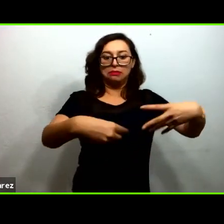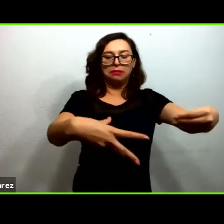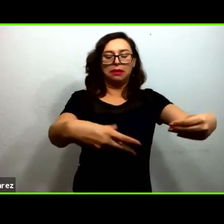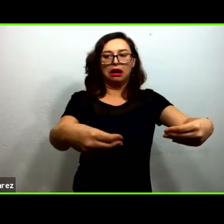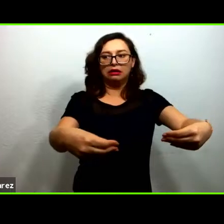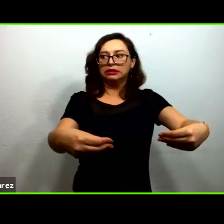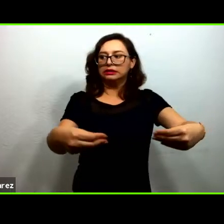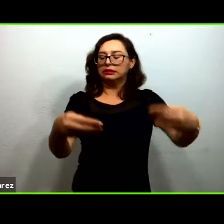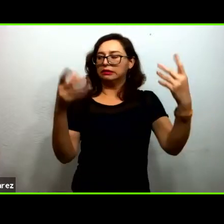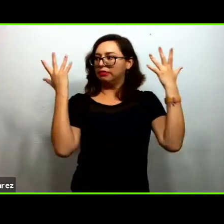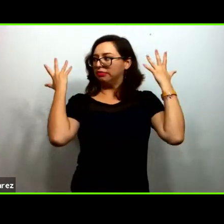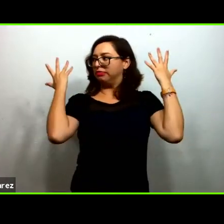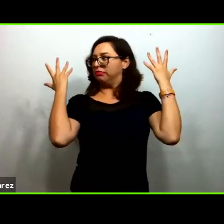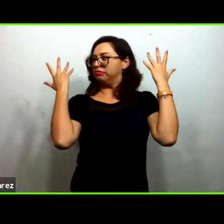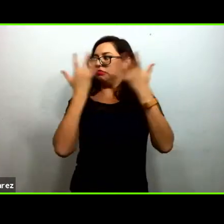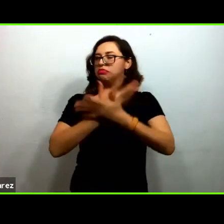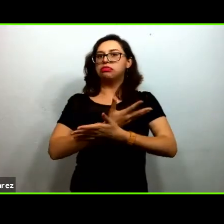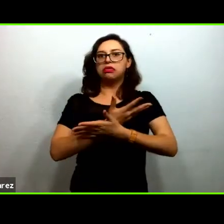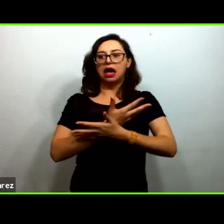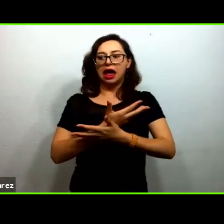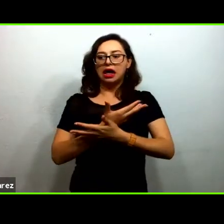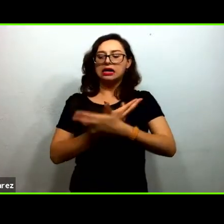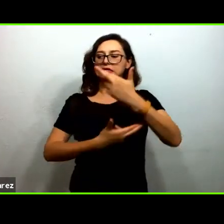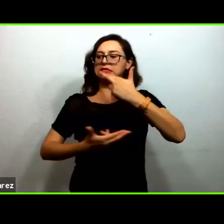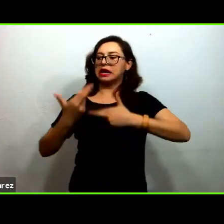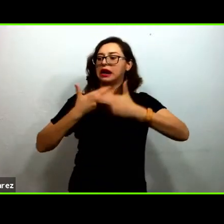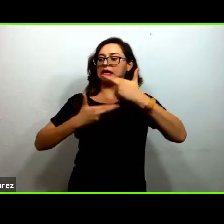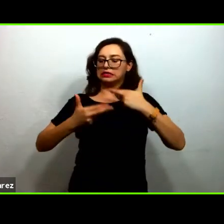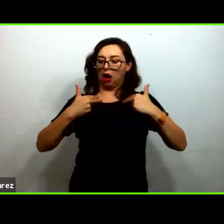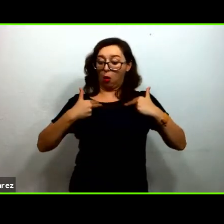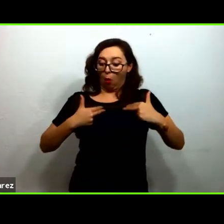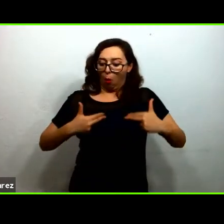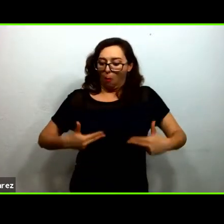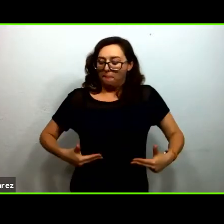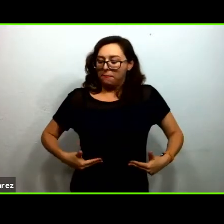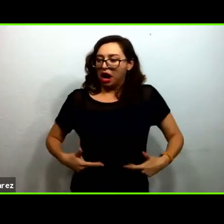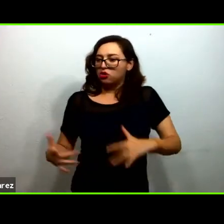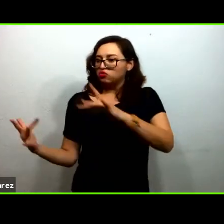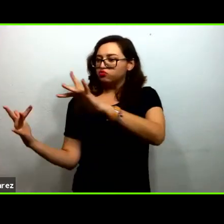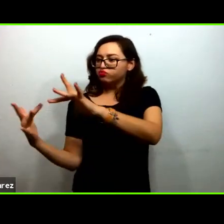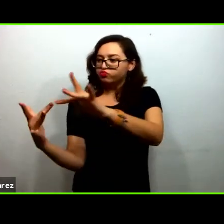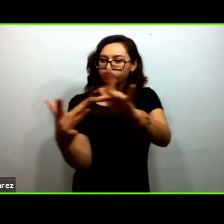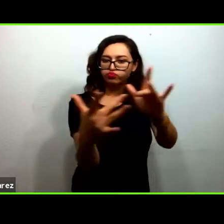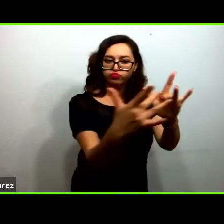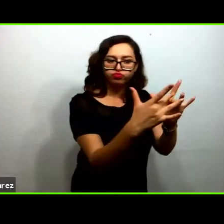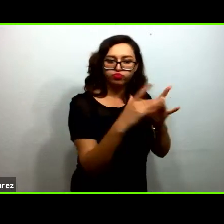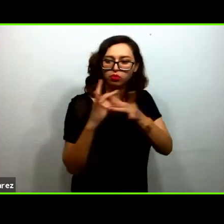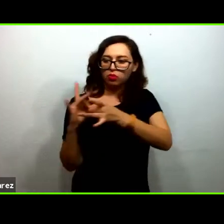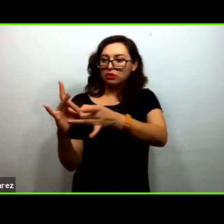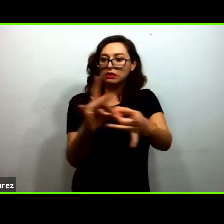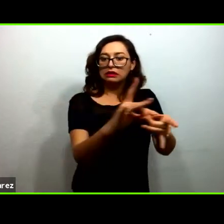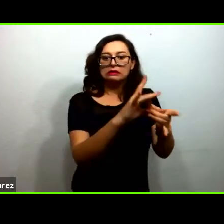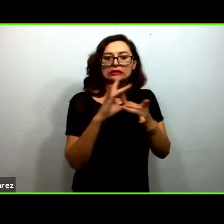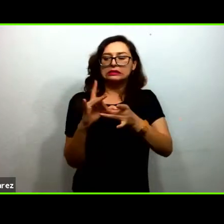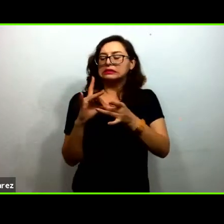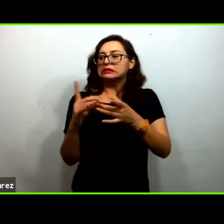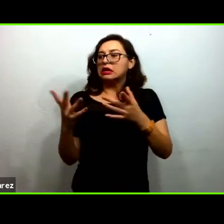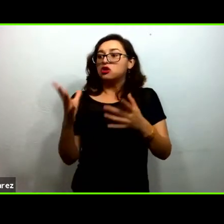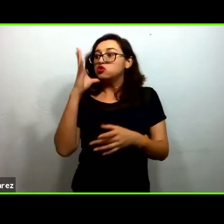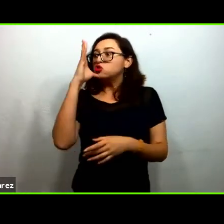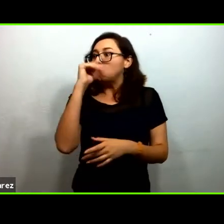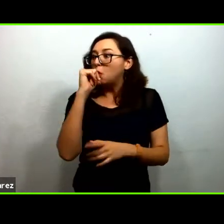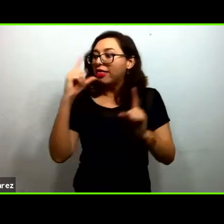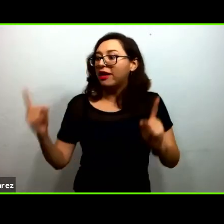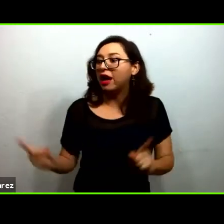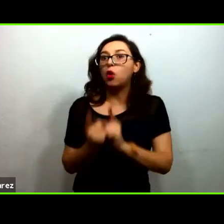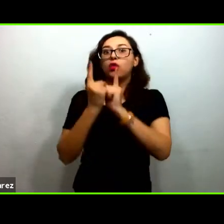es que la importancia de conectarnos y el trauma de no poder conectarnos físicamente no se